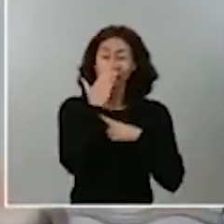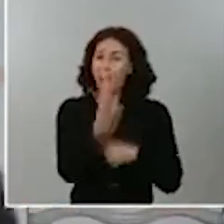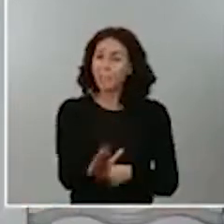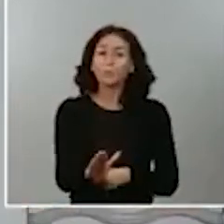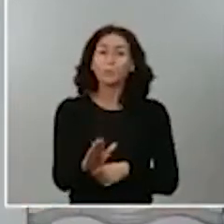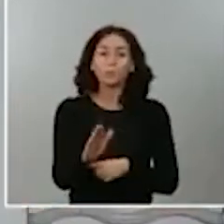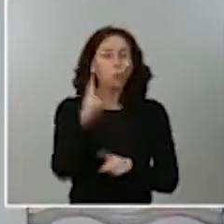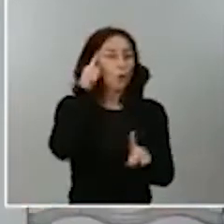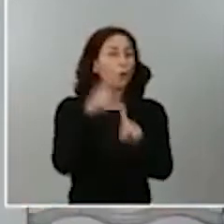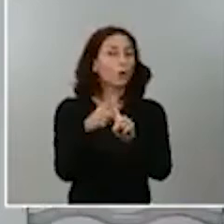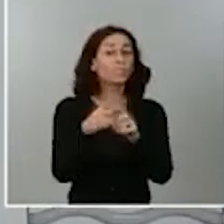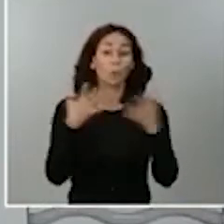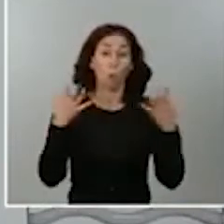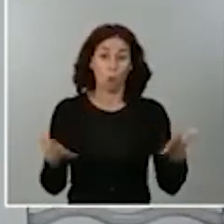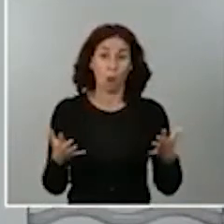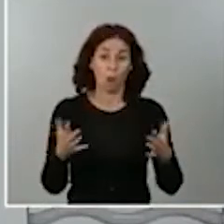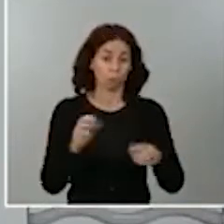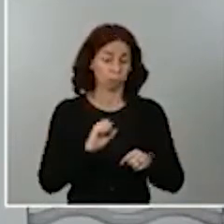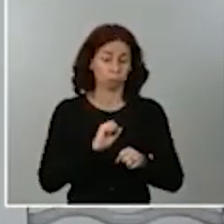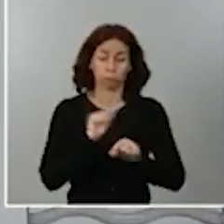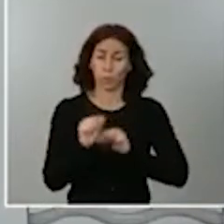madrileños y del conjunto de españoles.